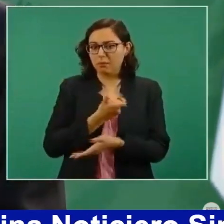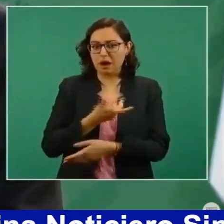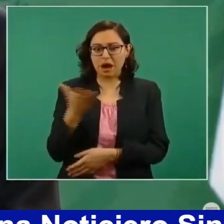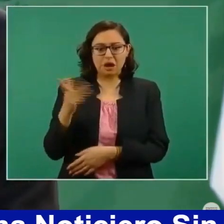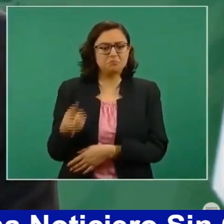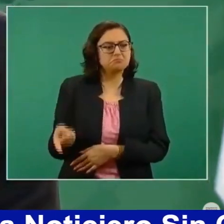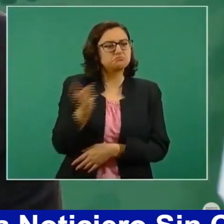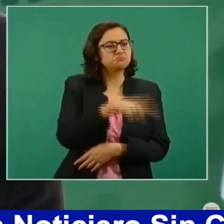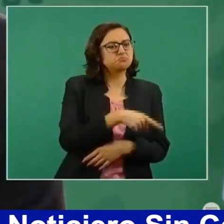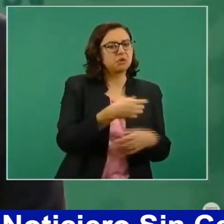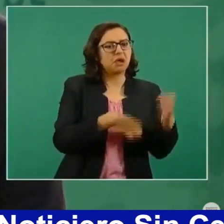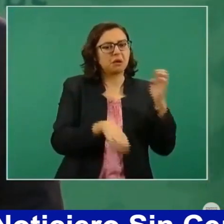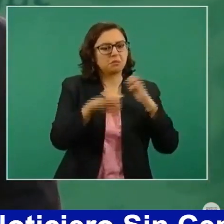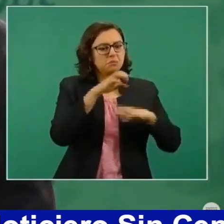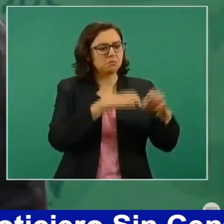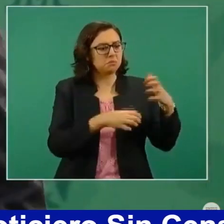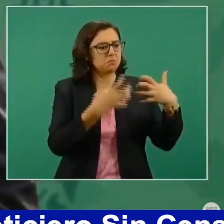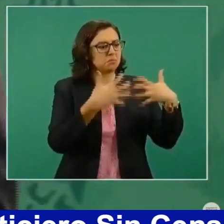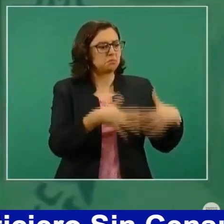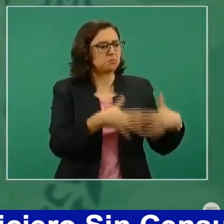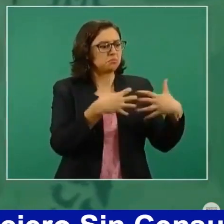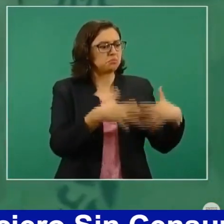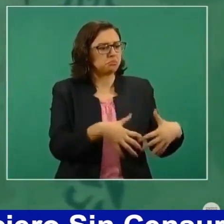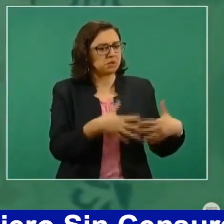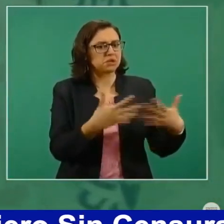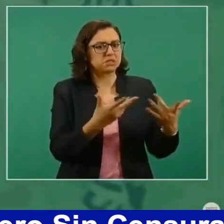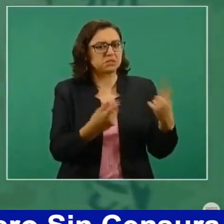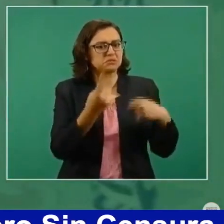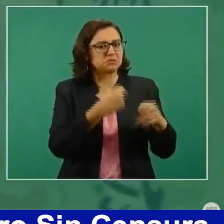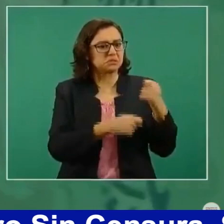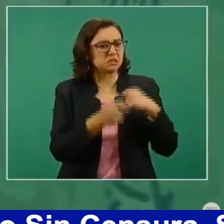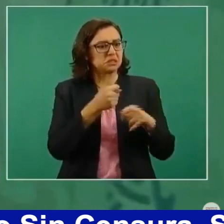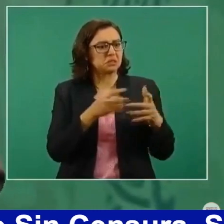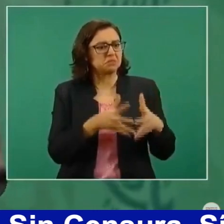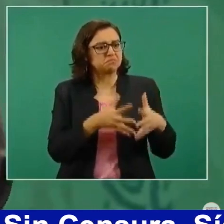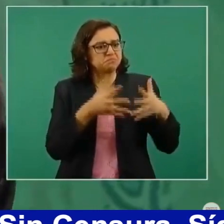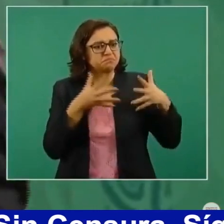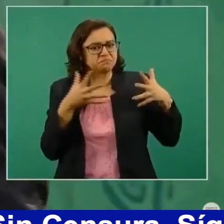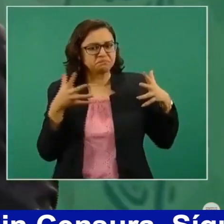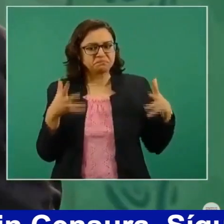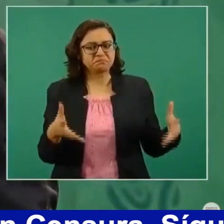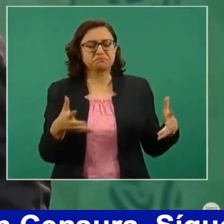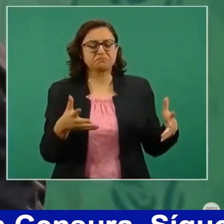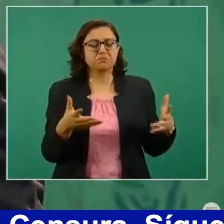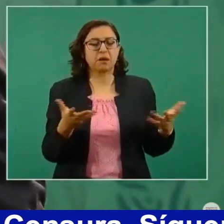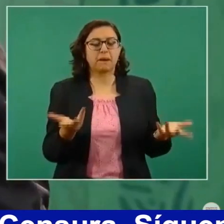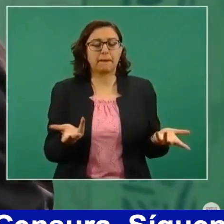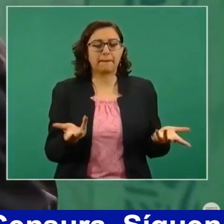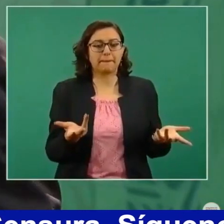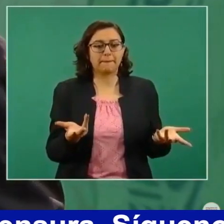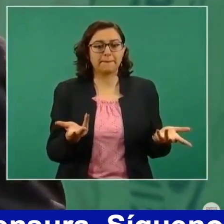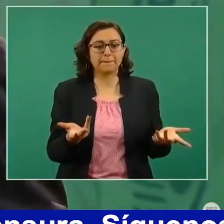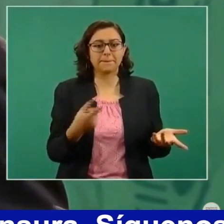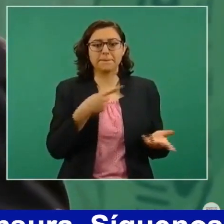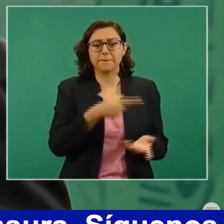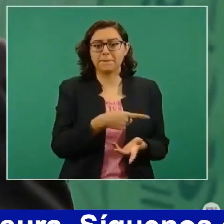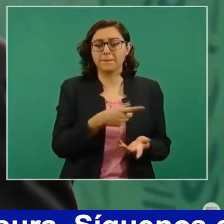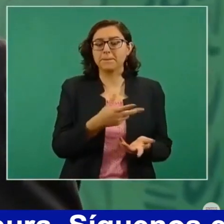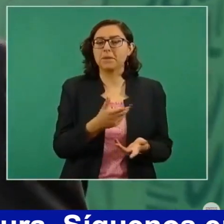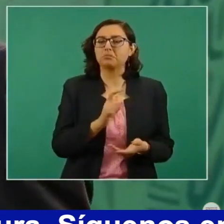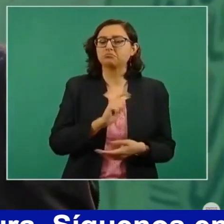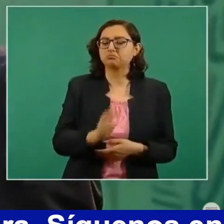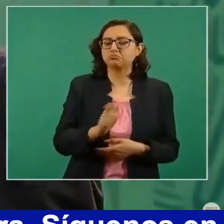un centro distribuidor de productos